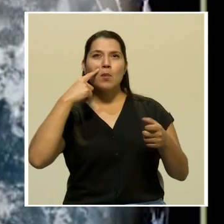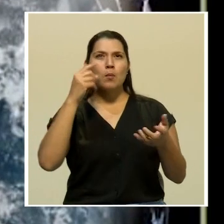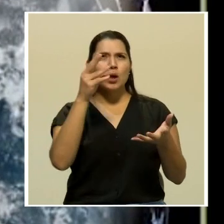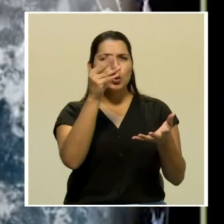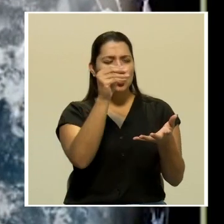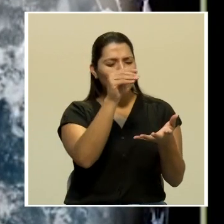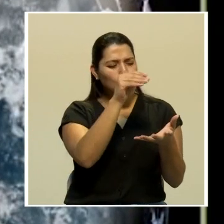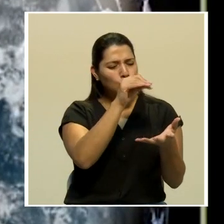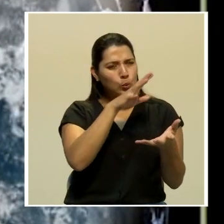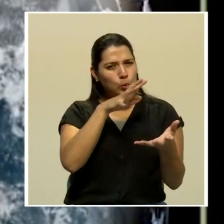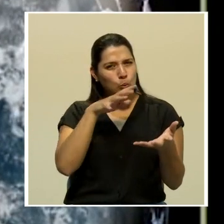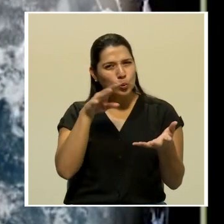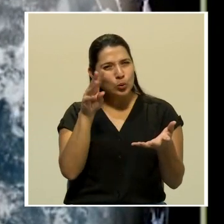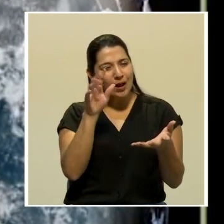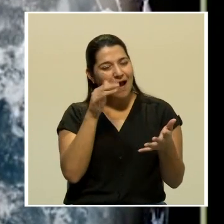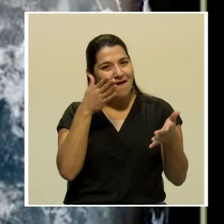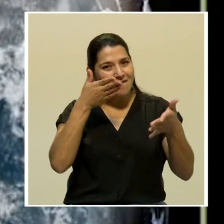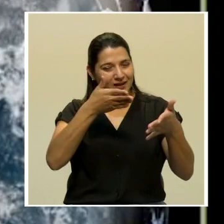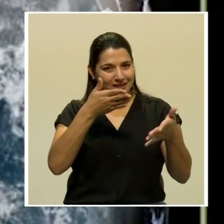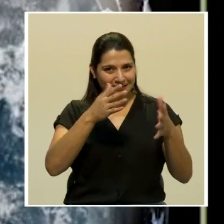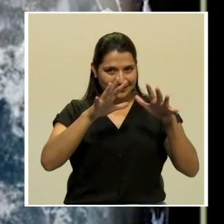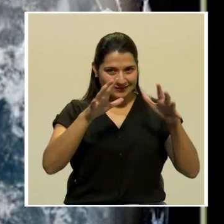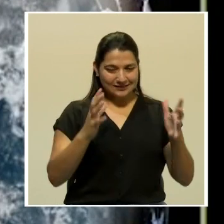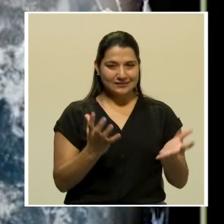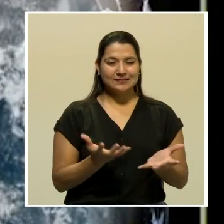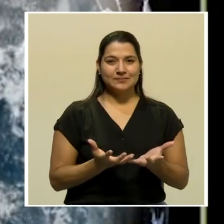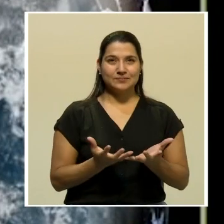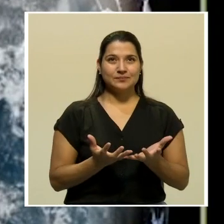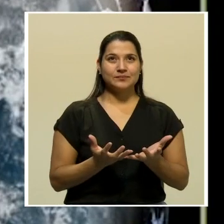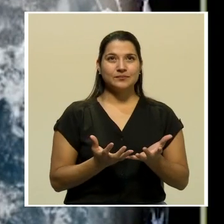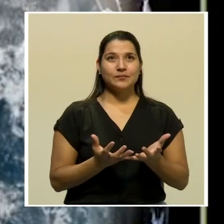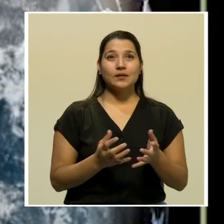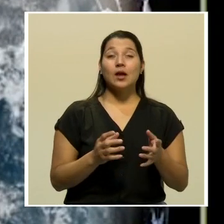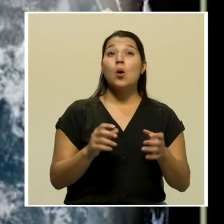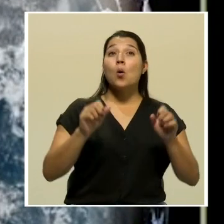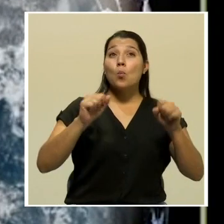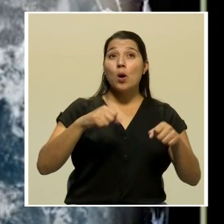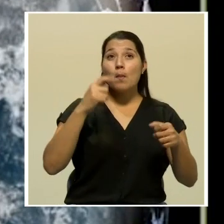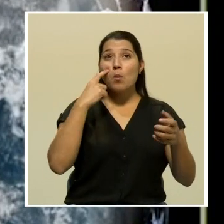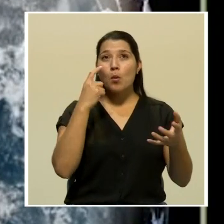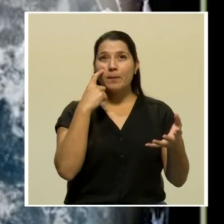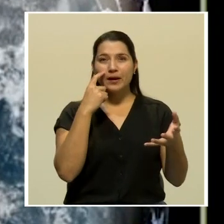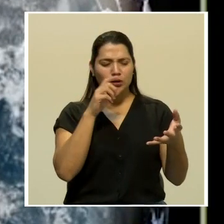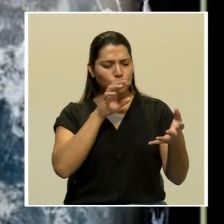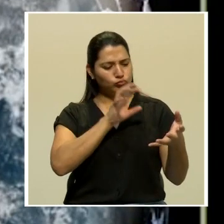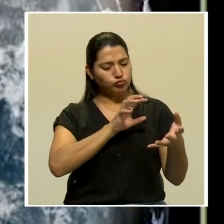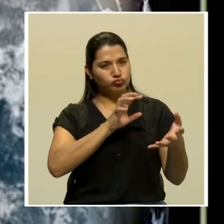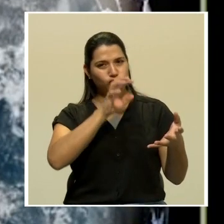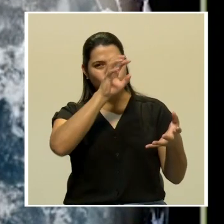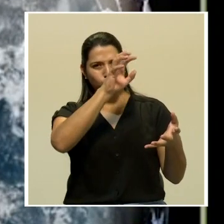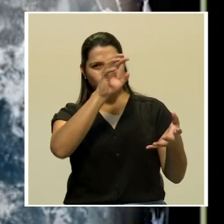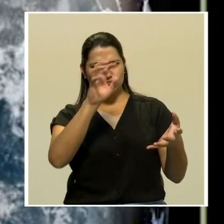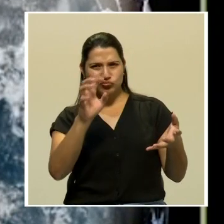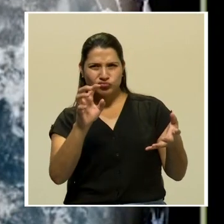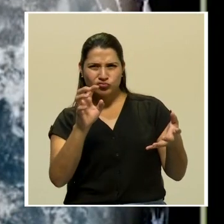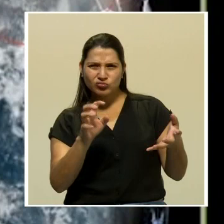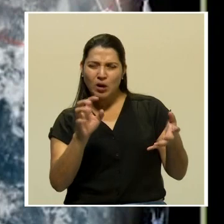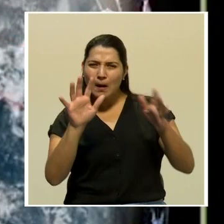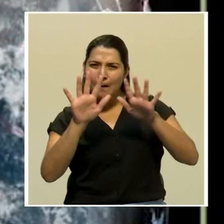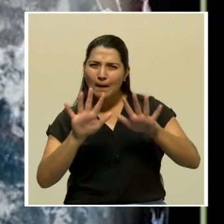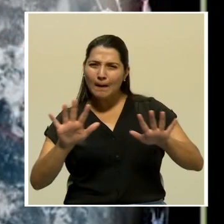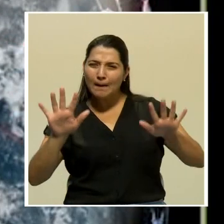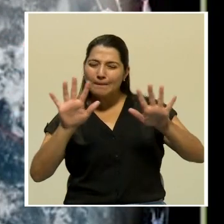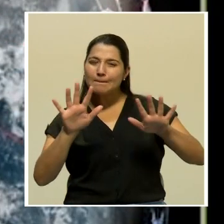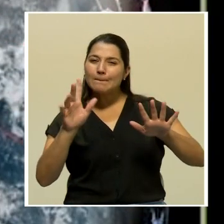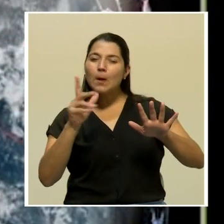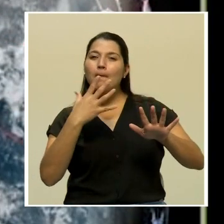Podemos observar una primera masa en esta región de acá, vamos a observar una segunda masa acá e inclusive ya se observa una tercera